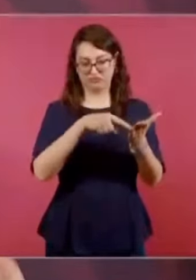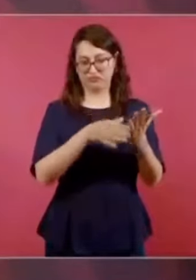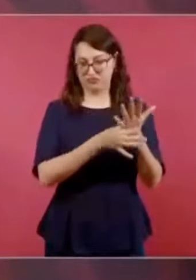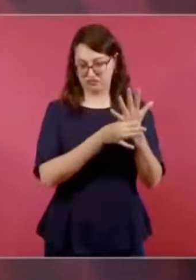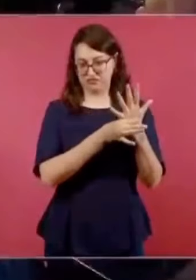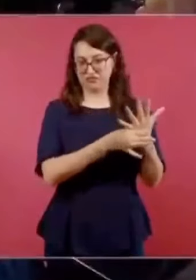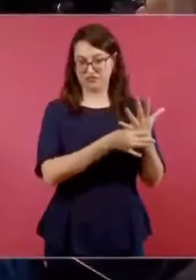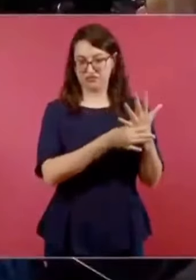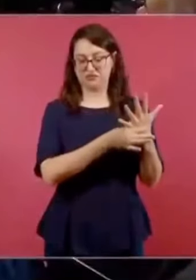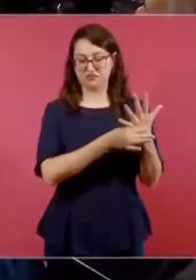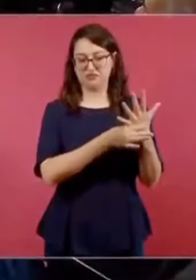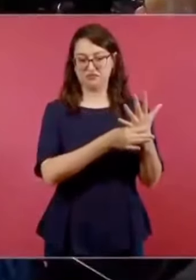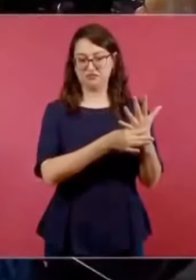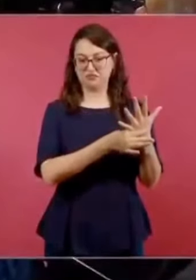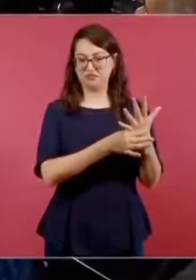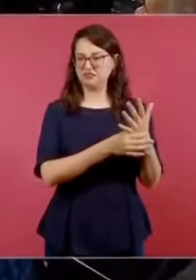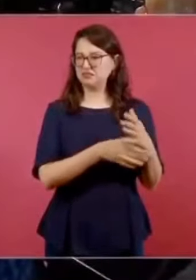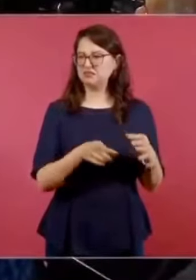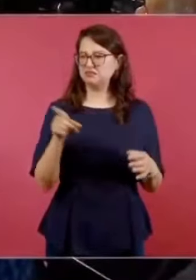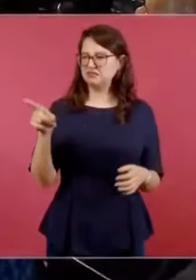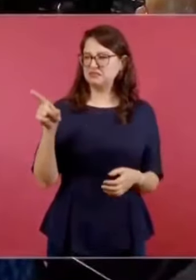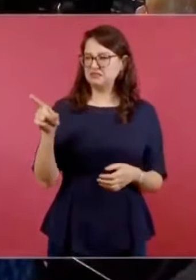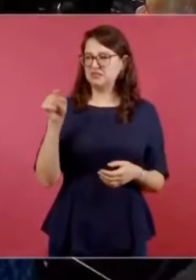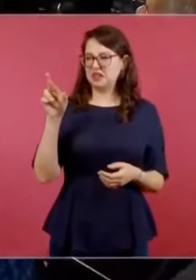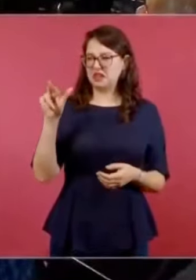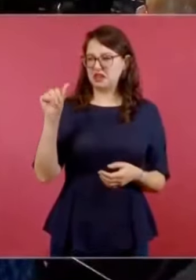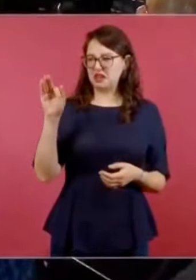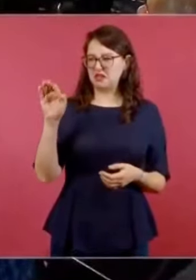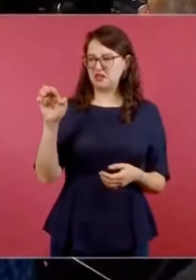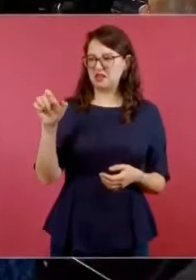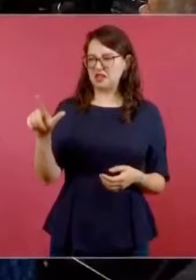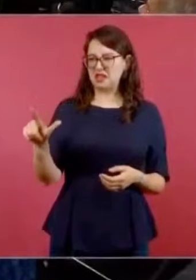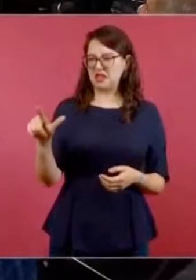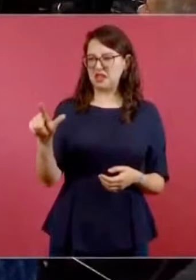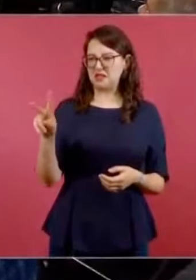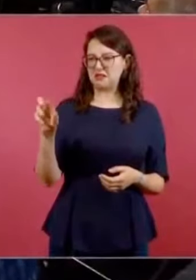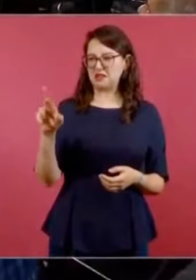a Rafael Barajas, el fiscón,